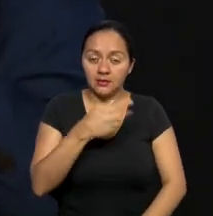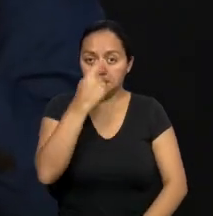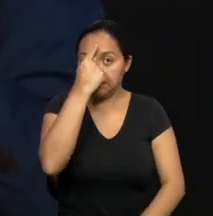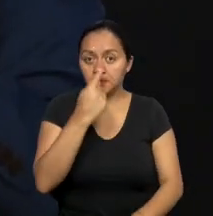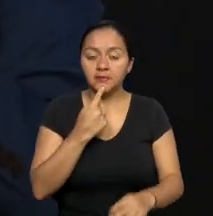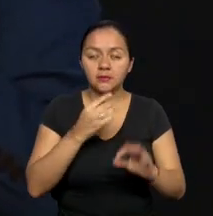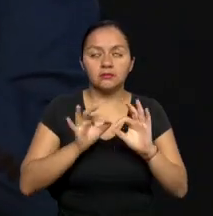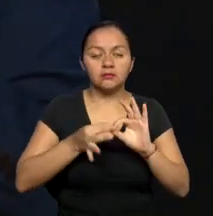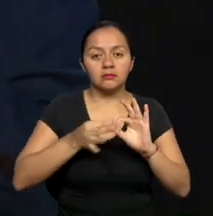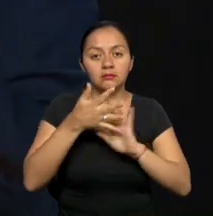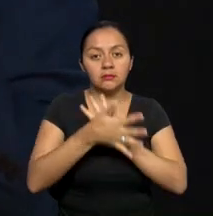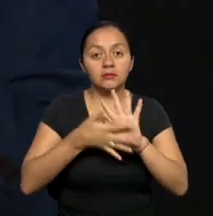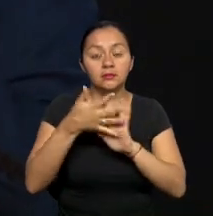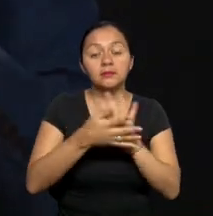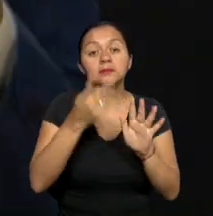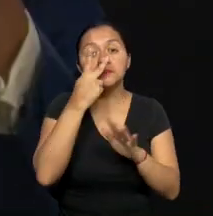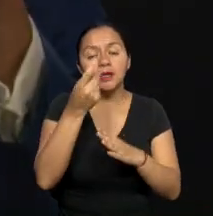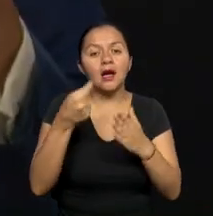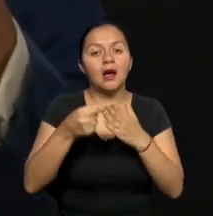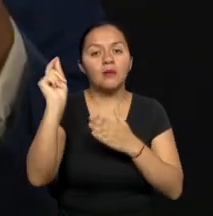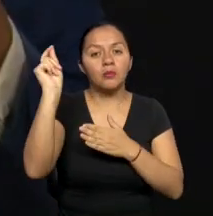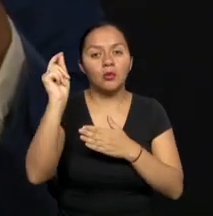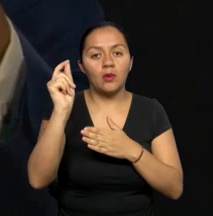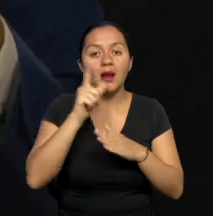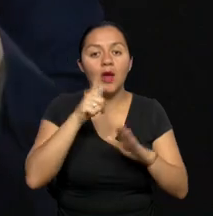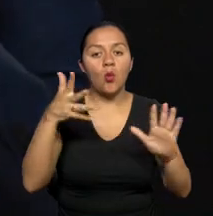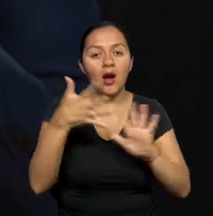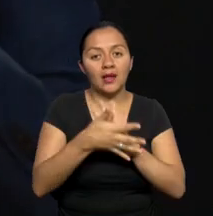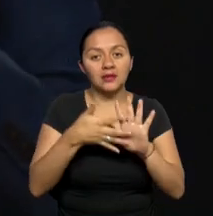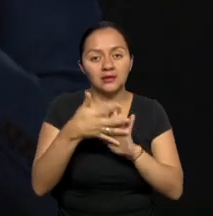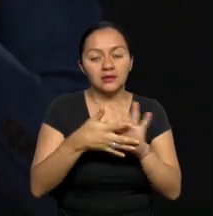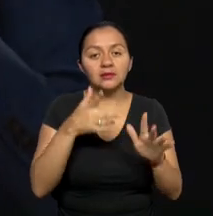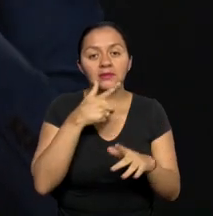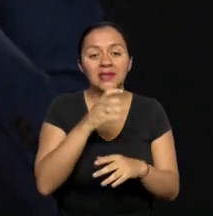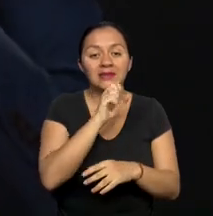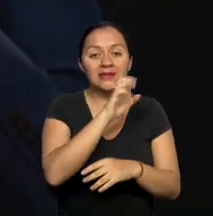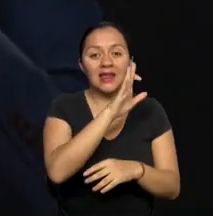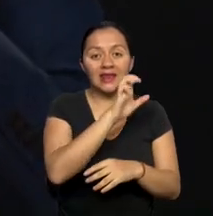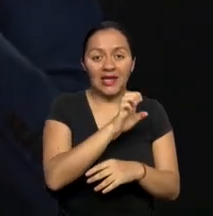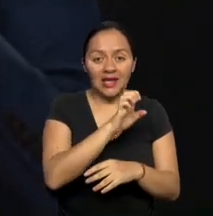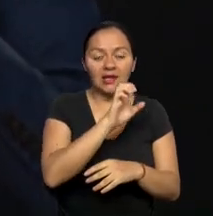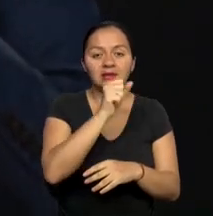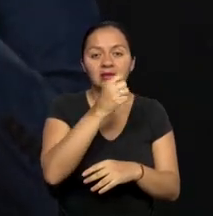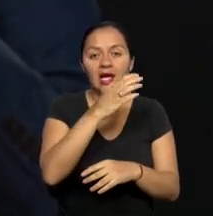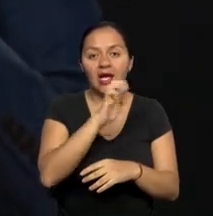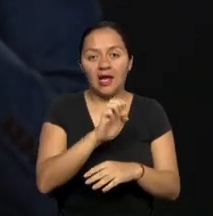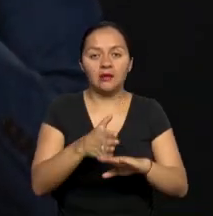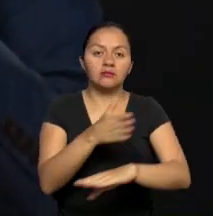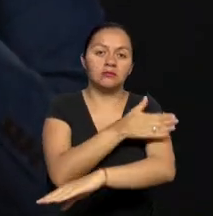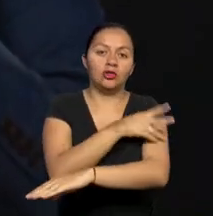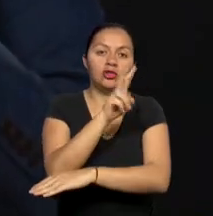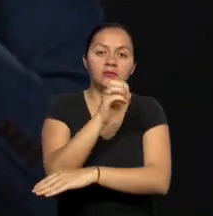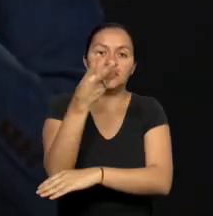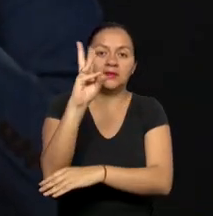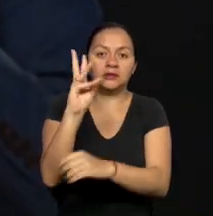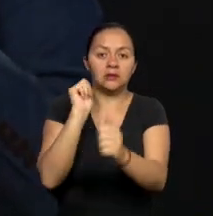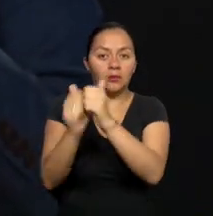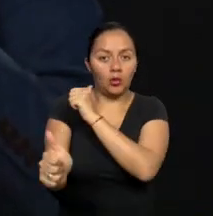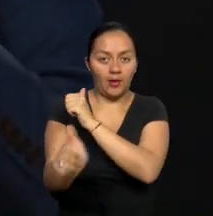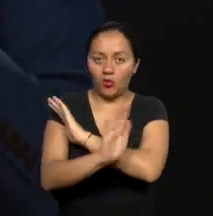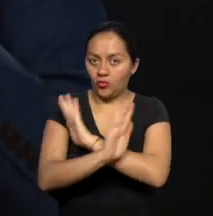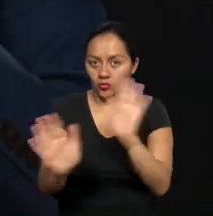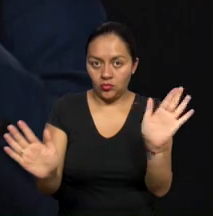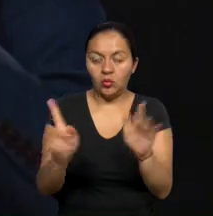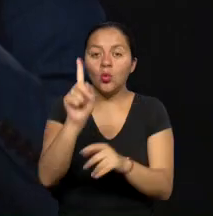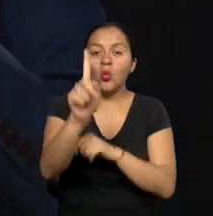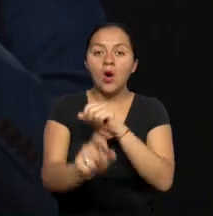lenguaje de señas, se aprobó por CETEC y por SAE desde el año 2016. Ya aproximadamente tenemos